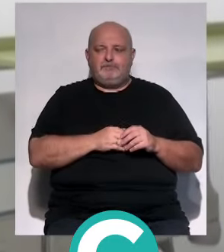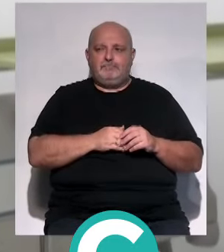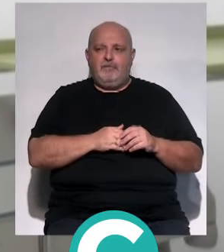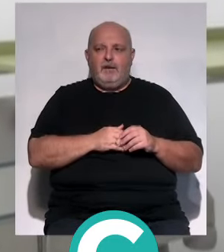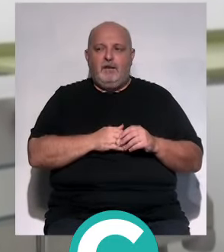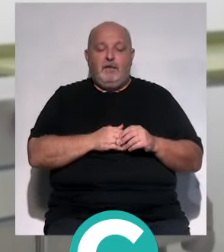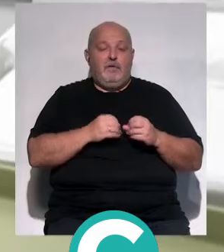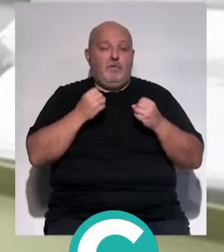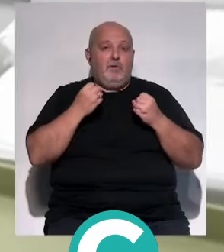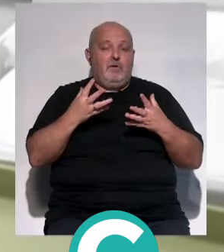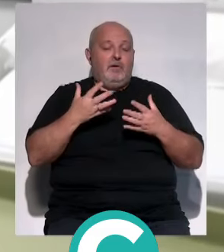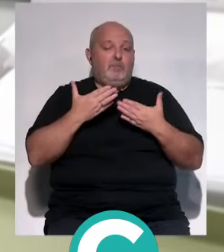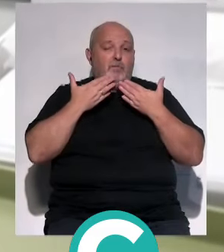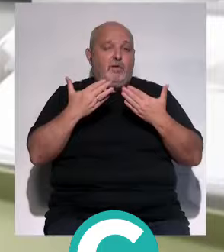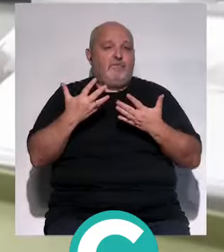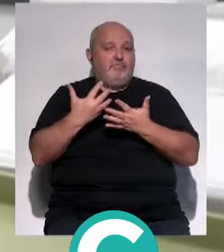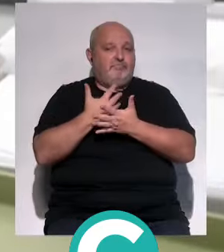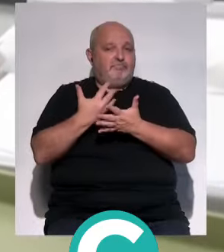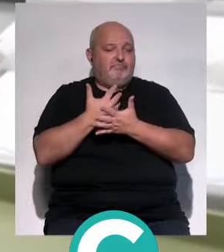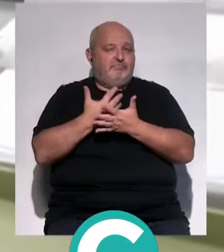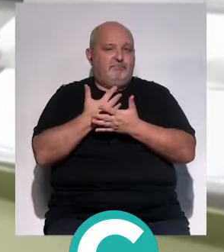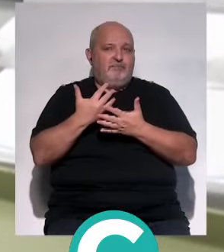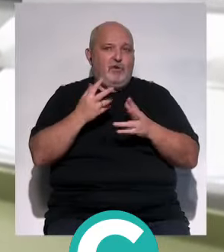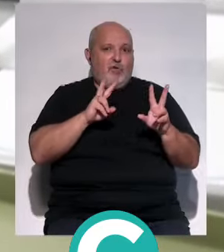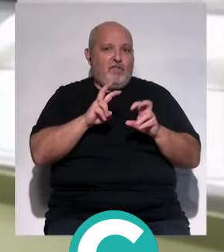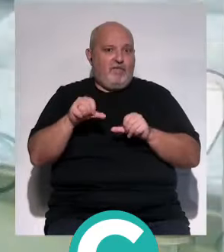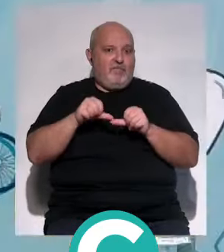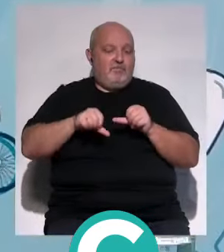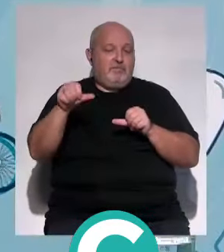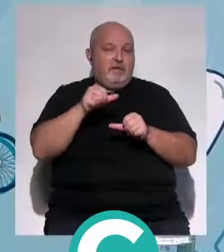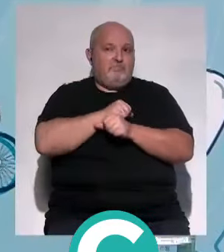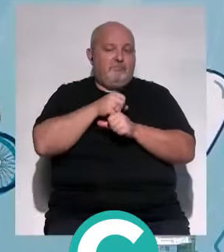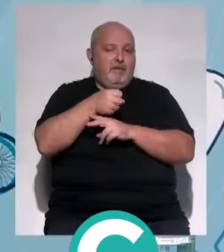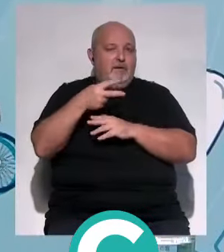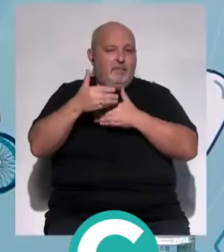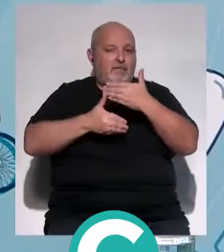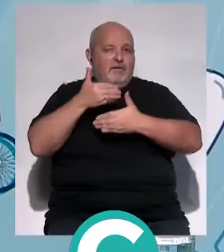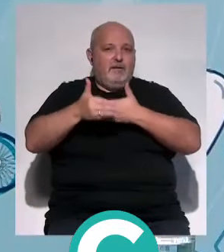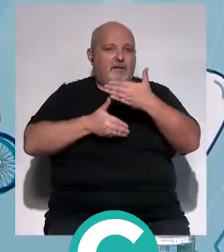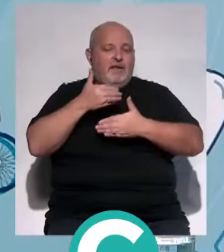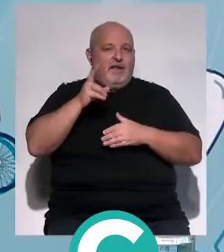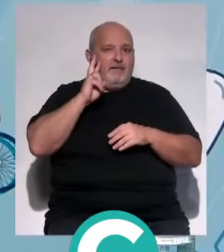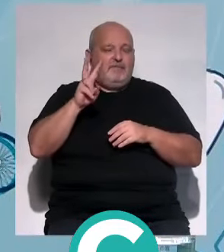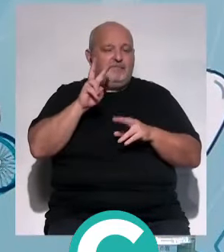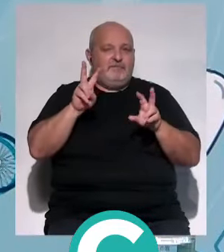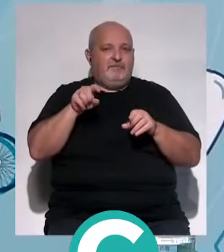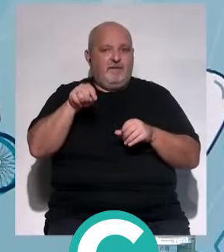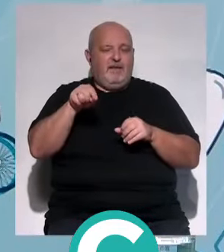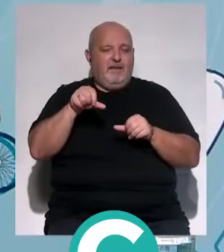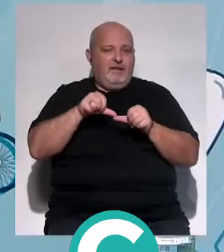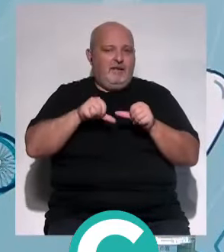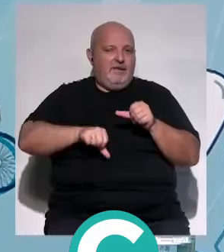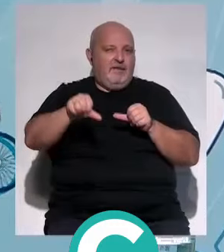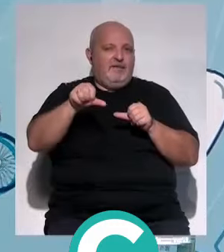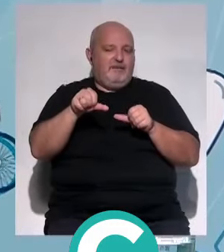Muy bien, doctor. Pues muchísimas gracias por estas aportaciones. Estaremos pendientes, siguiendo un poco los avances en esa apuesta